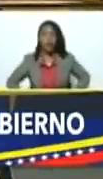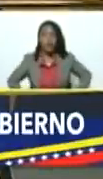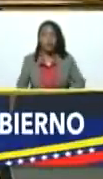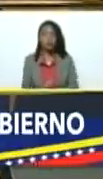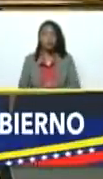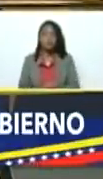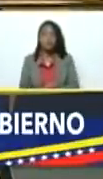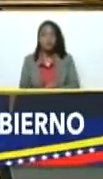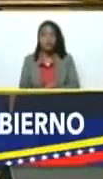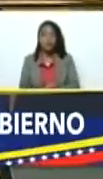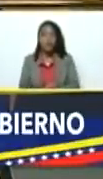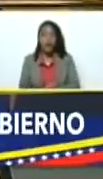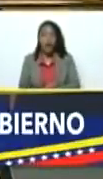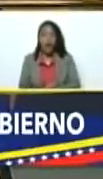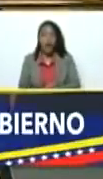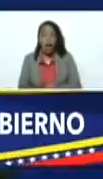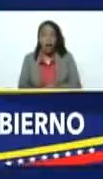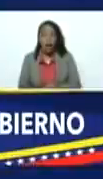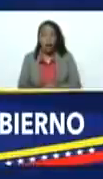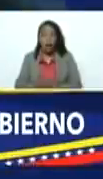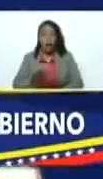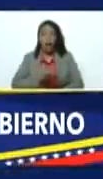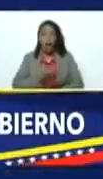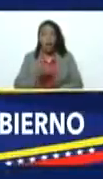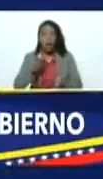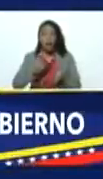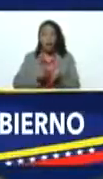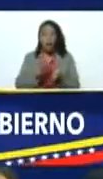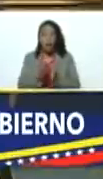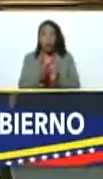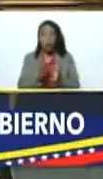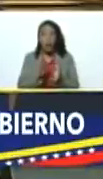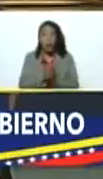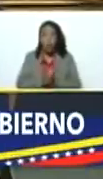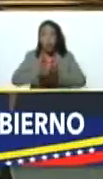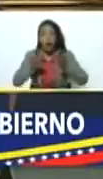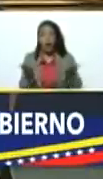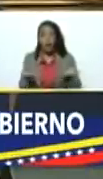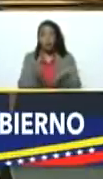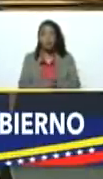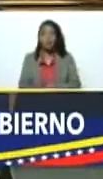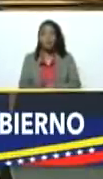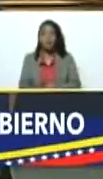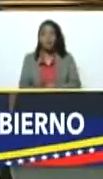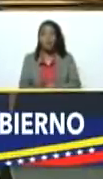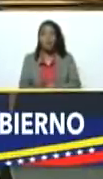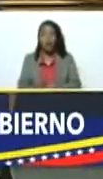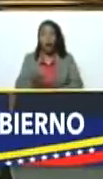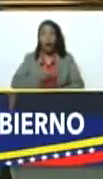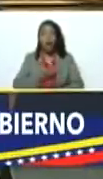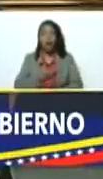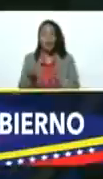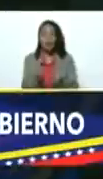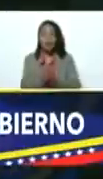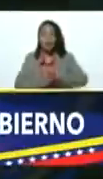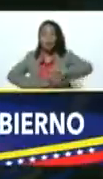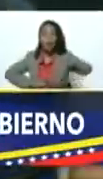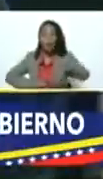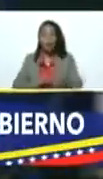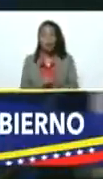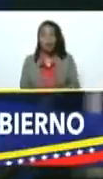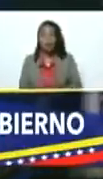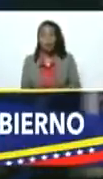el alcalde de Cumaná, Luis Sifontes, el alcalde de San Cristóbal, Silfreno Zambrano,